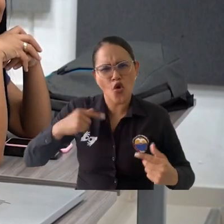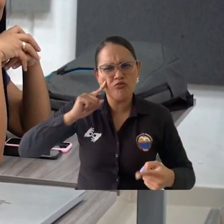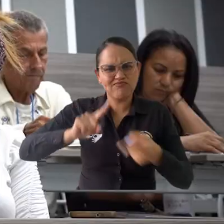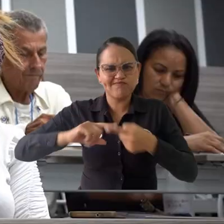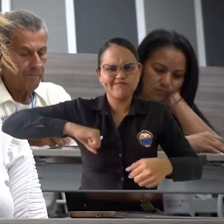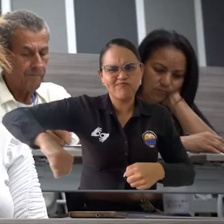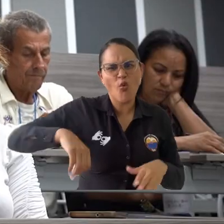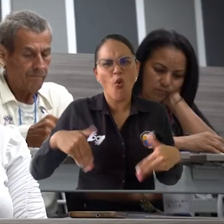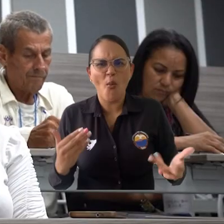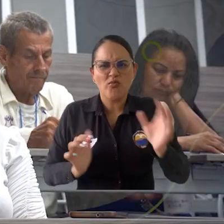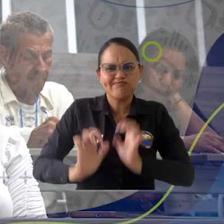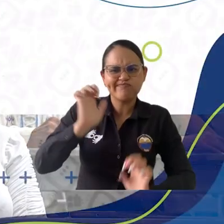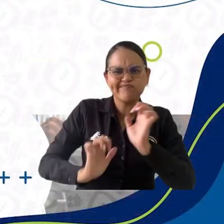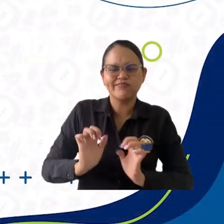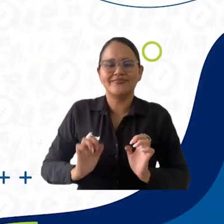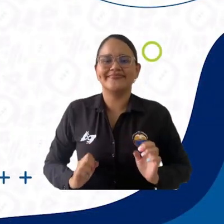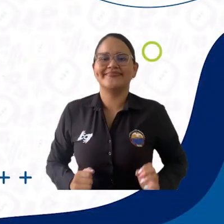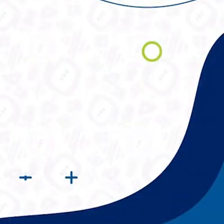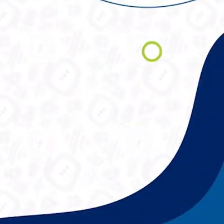por sus propios derechos.